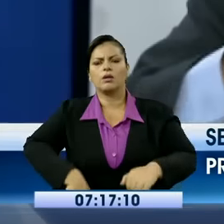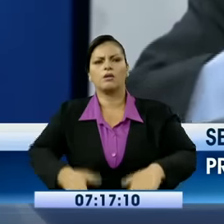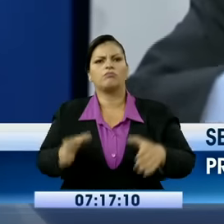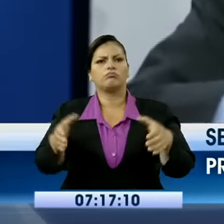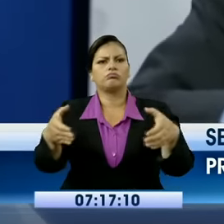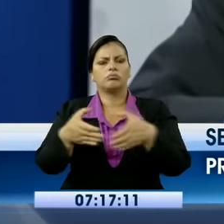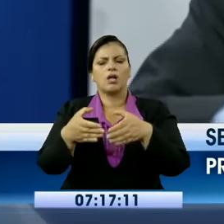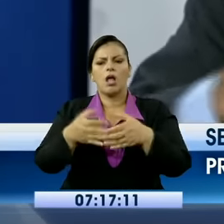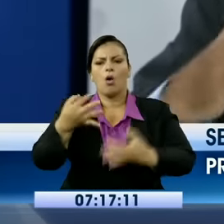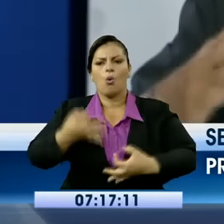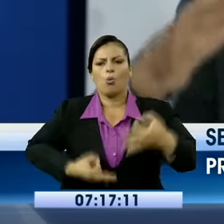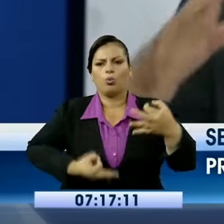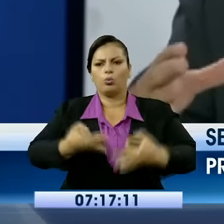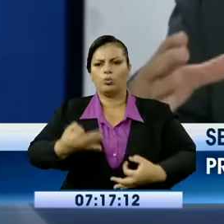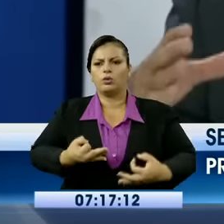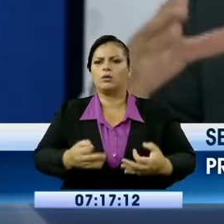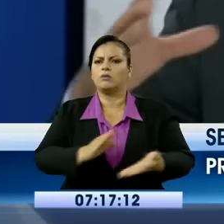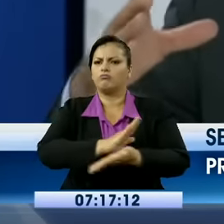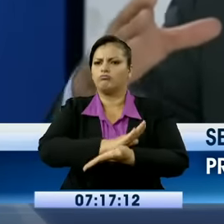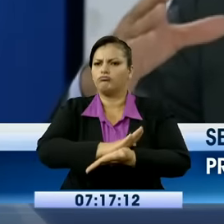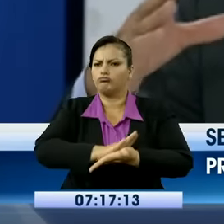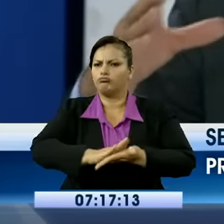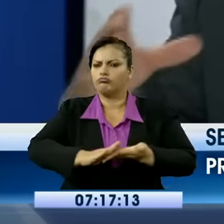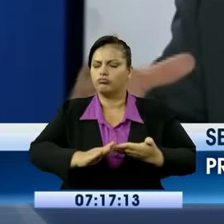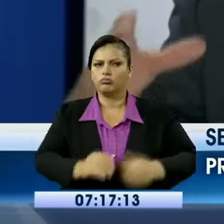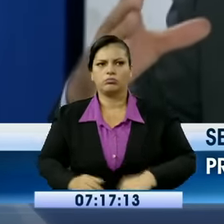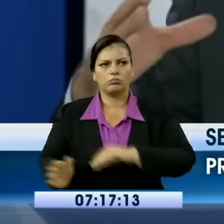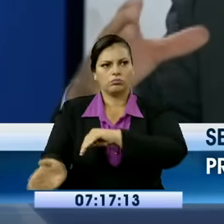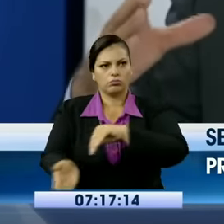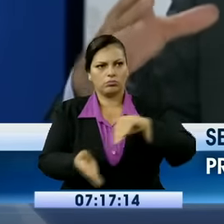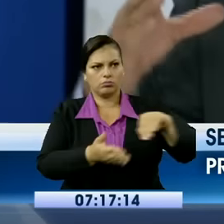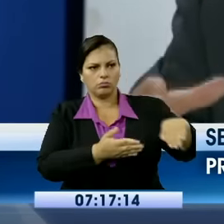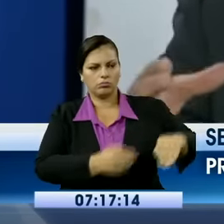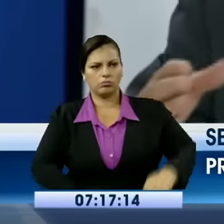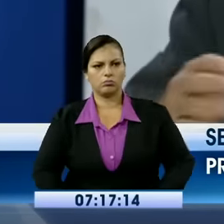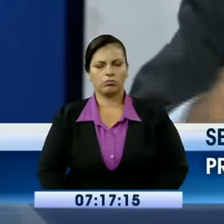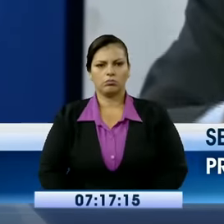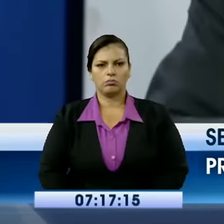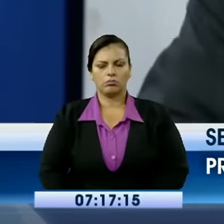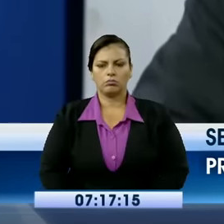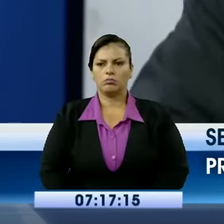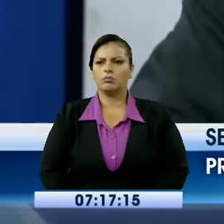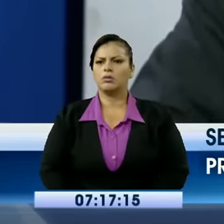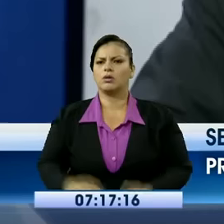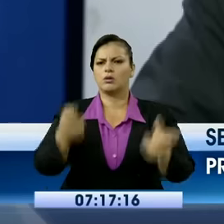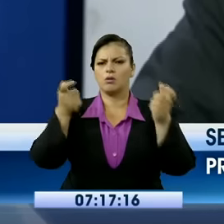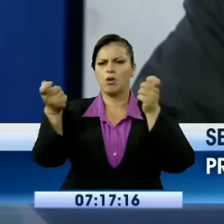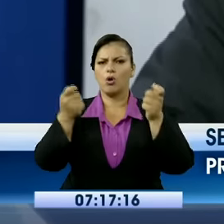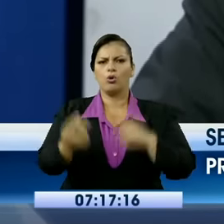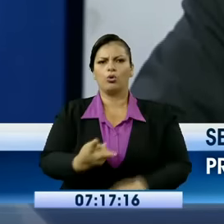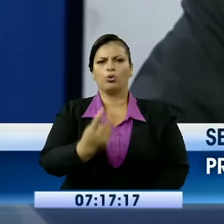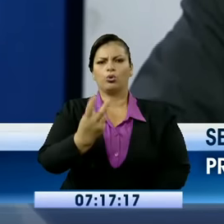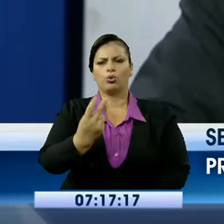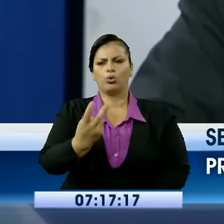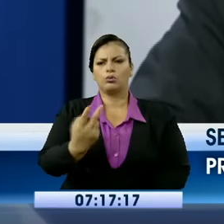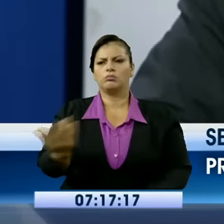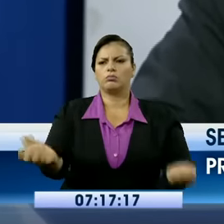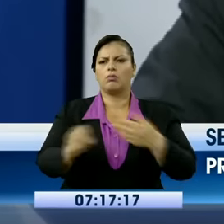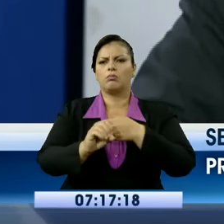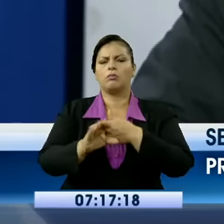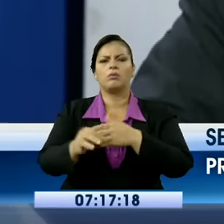Controla 12 medios nacionales de propaganda. Por eso nosotros planteamos